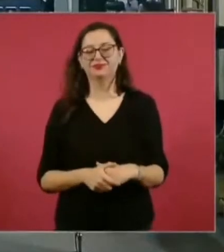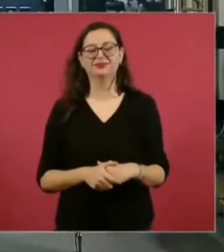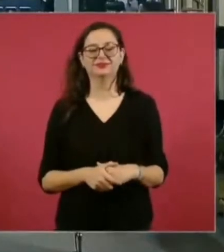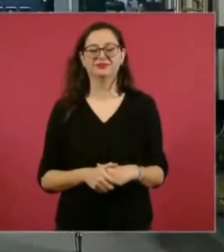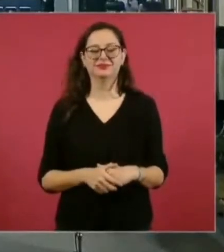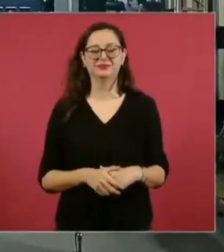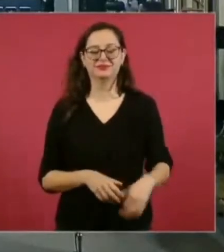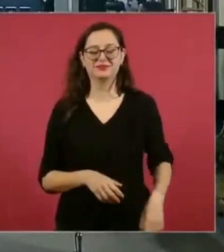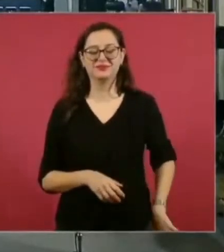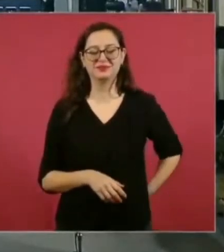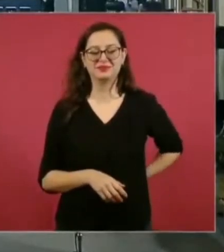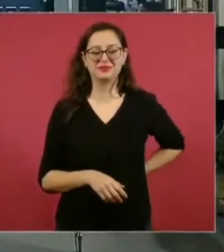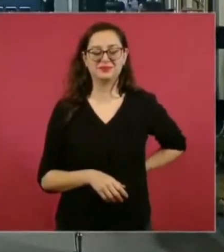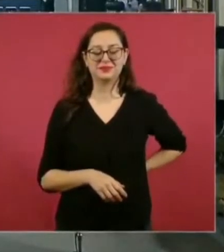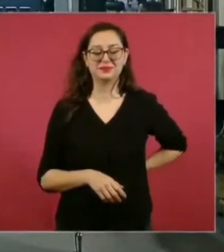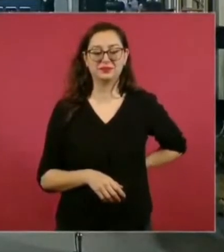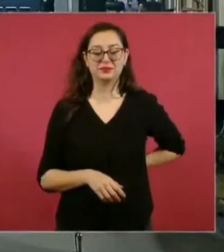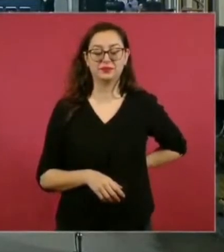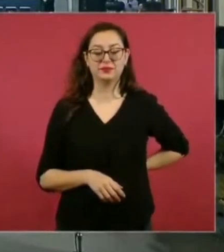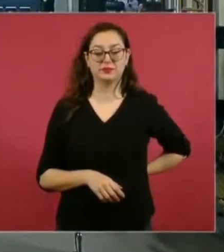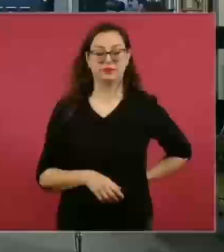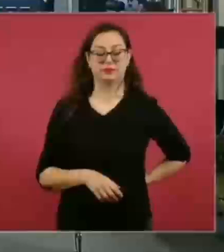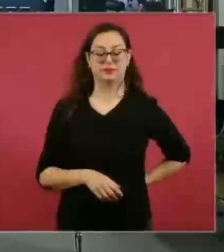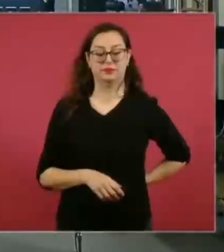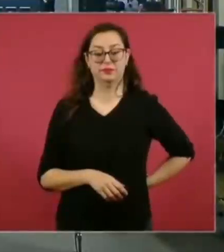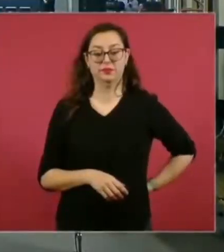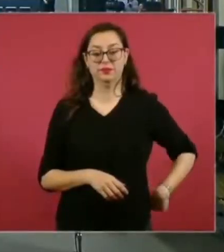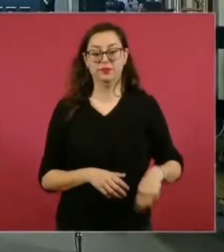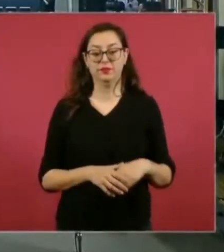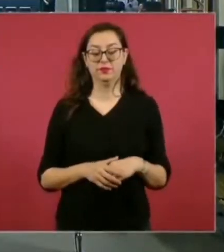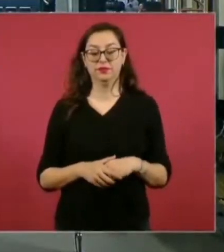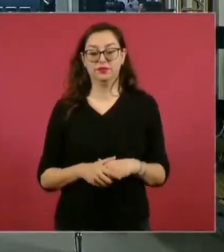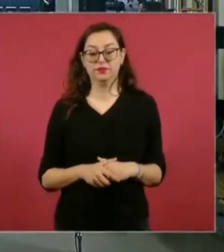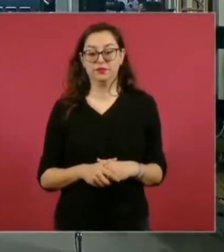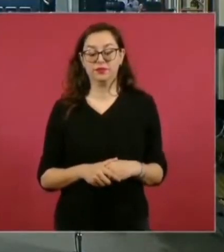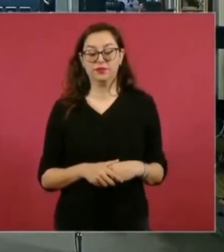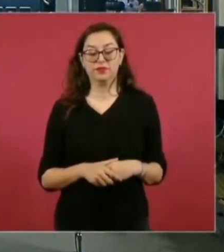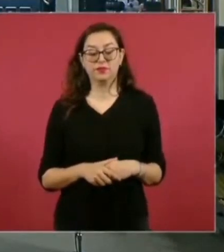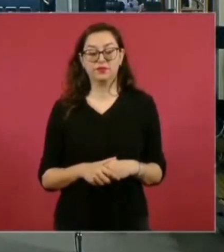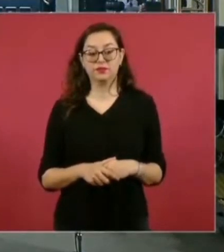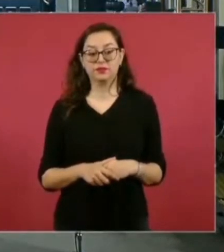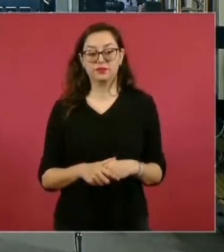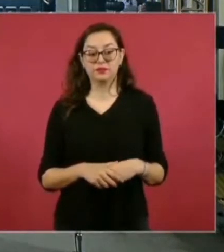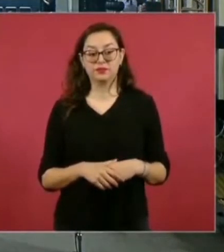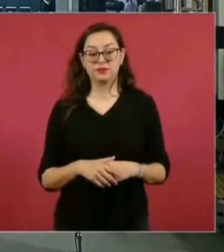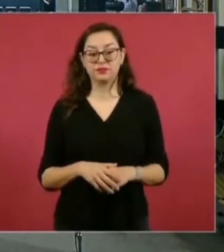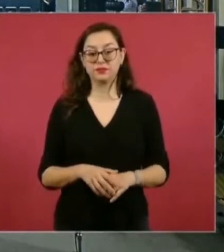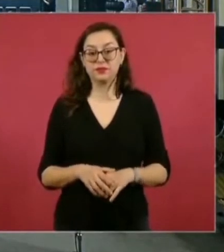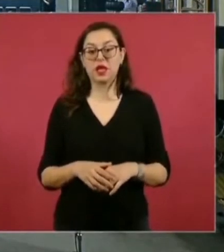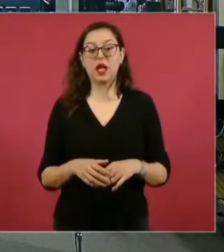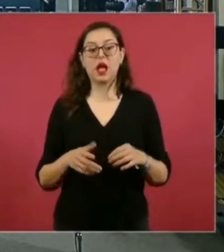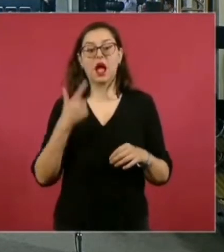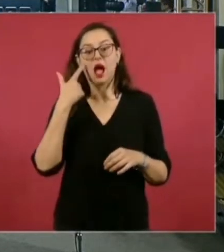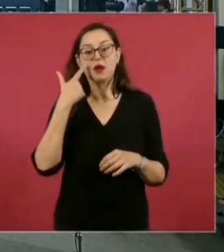Ahí está también el… a ver, pon el Reforma, el Reforma.